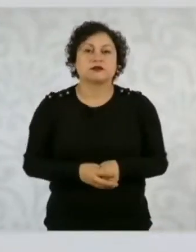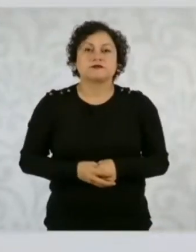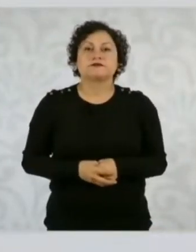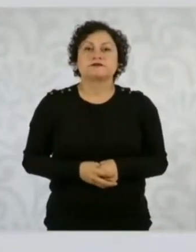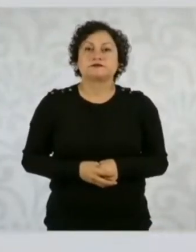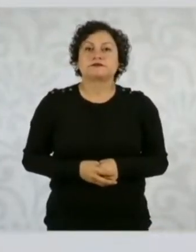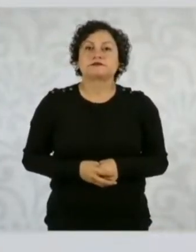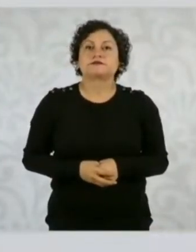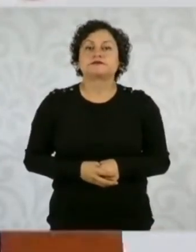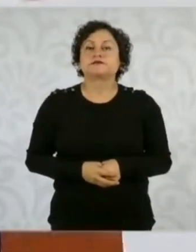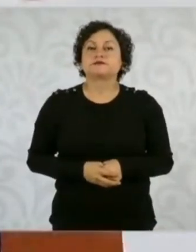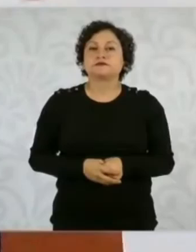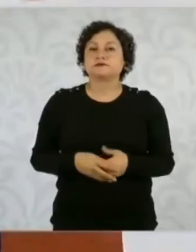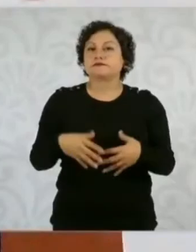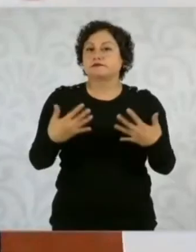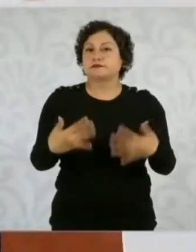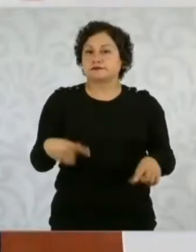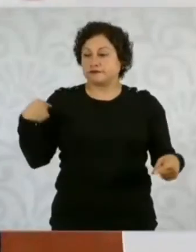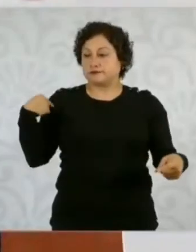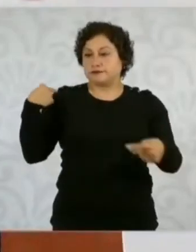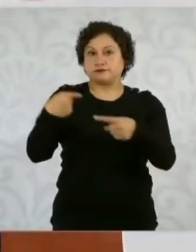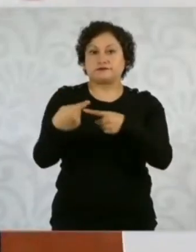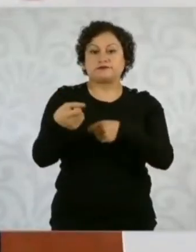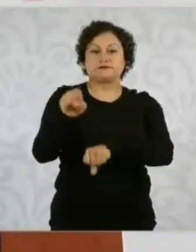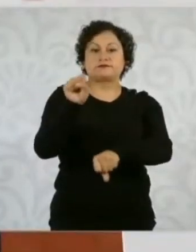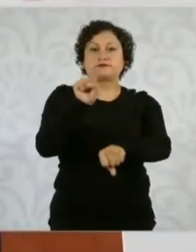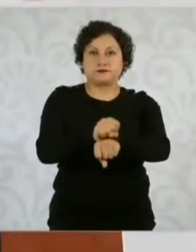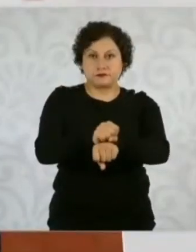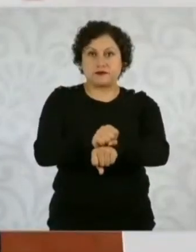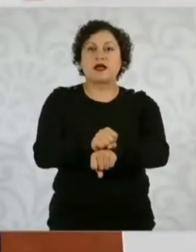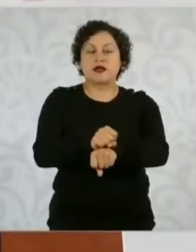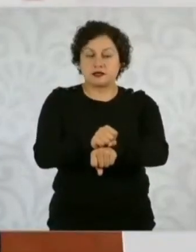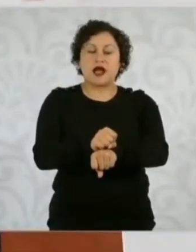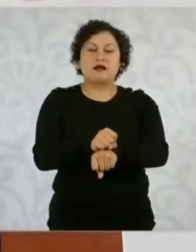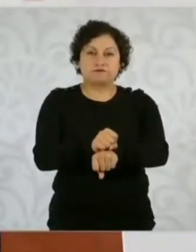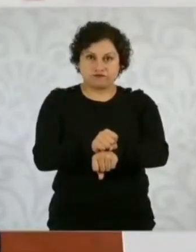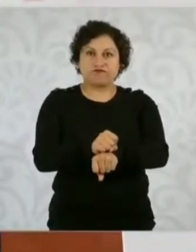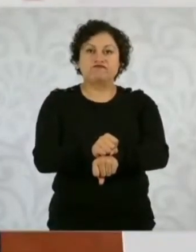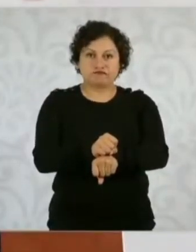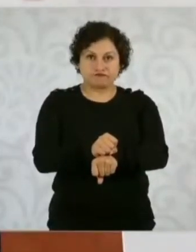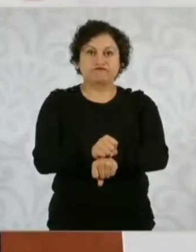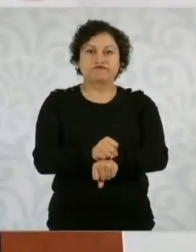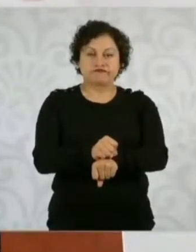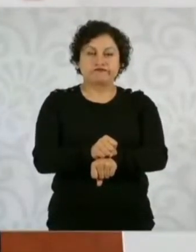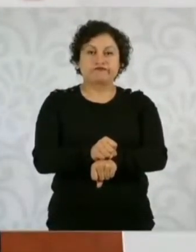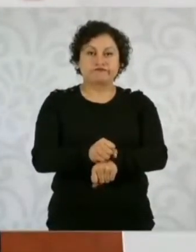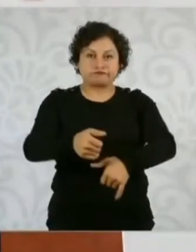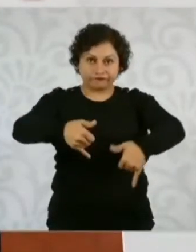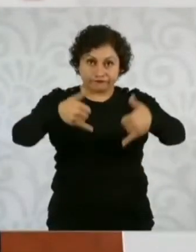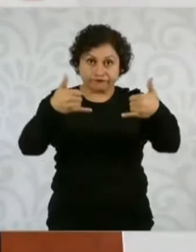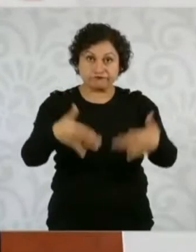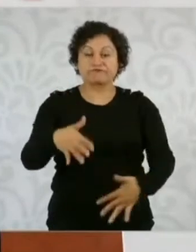semana intensa desde lo que presentamos en las